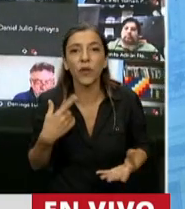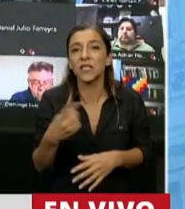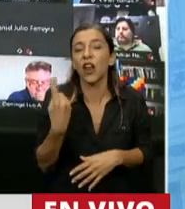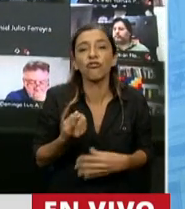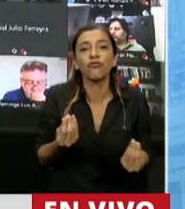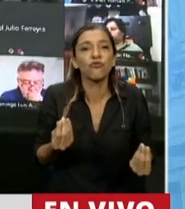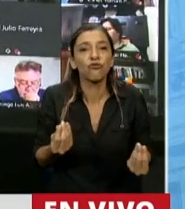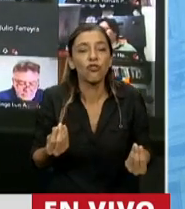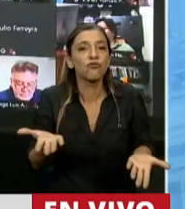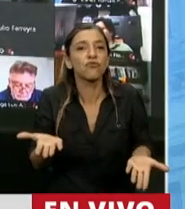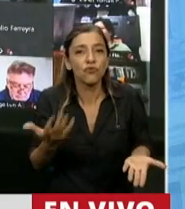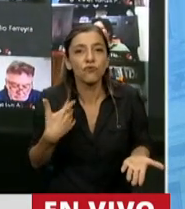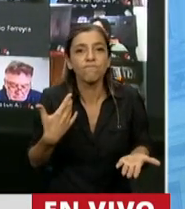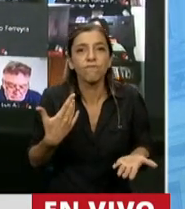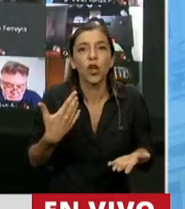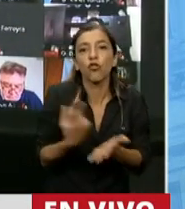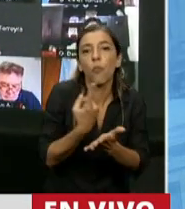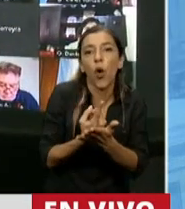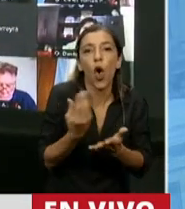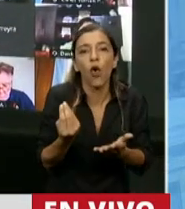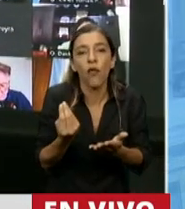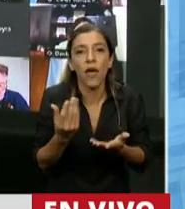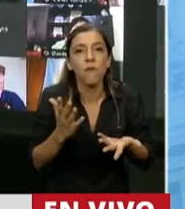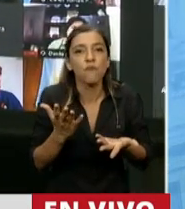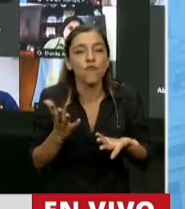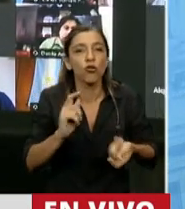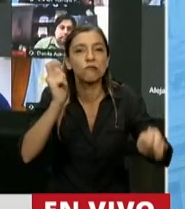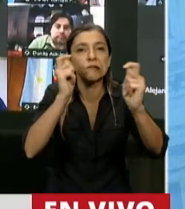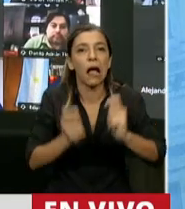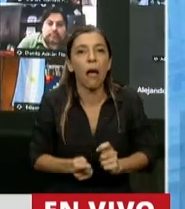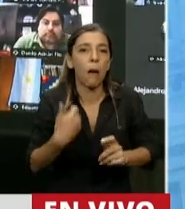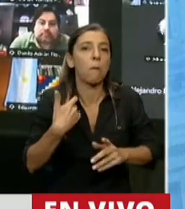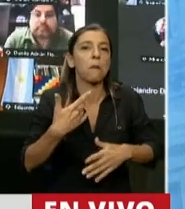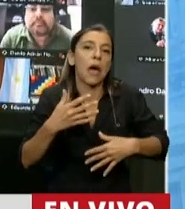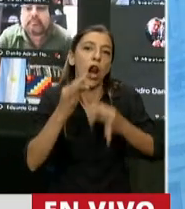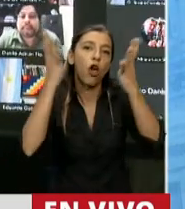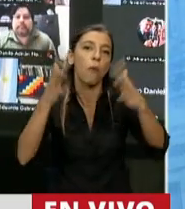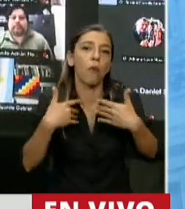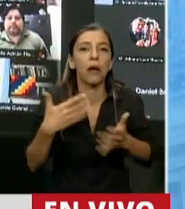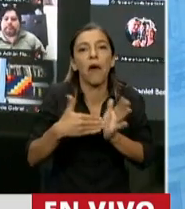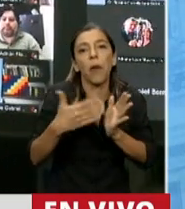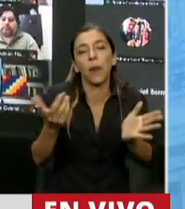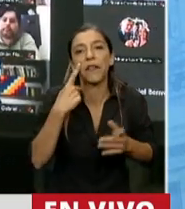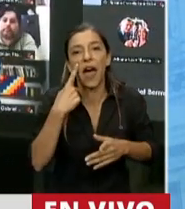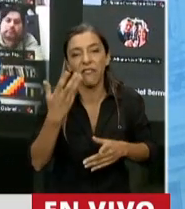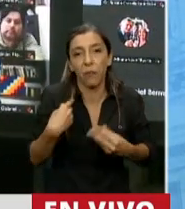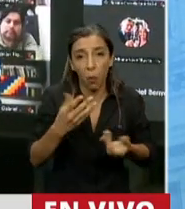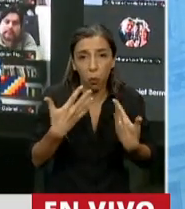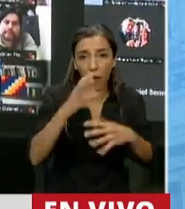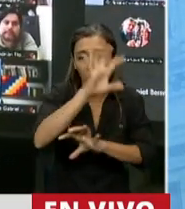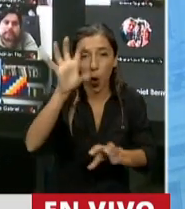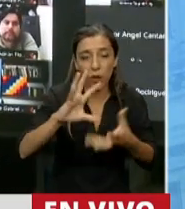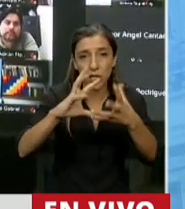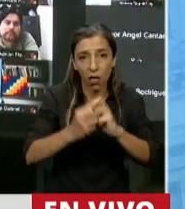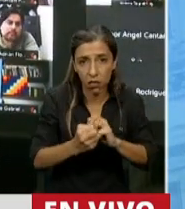no es otra cosa que la imposibilidad de alterar la distribución de los recursos en desmedro de las provincias y la imposibilidad de modificar la distribución